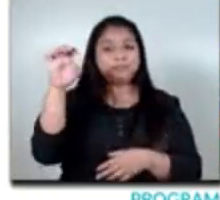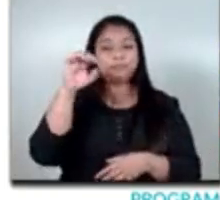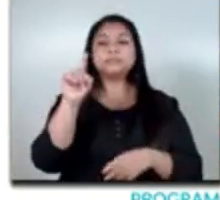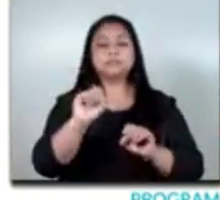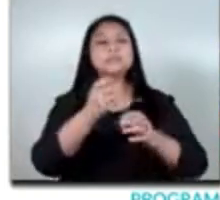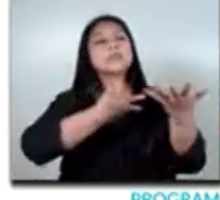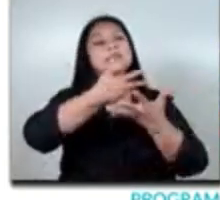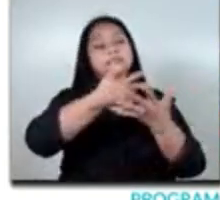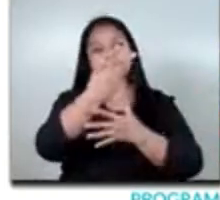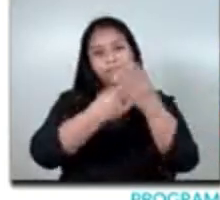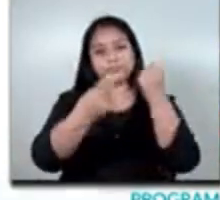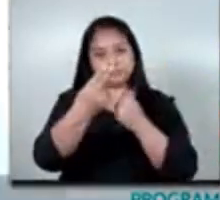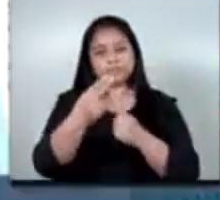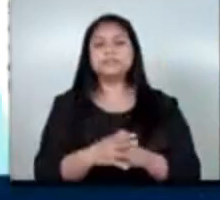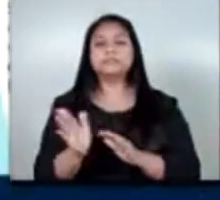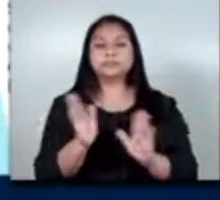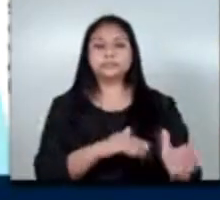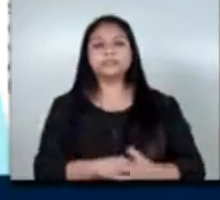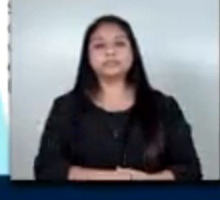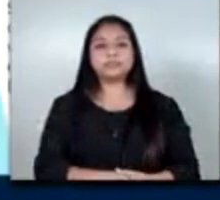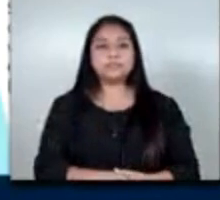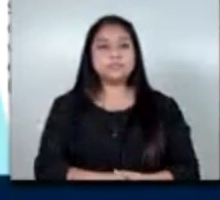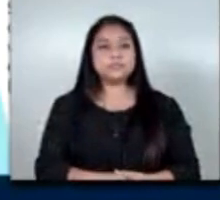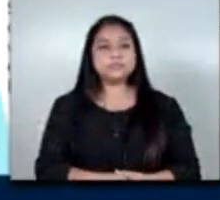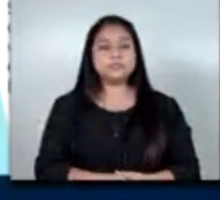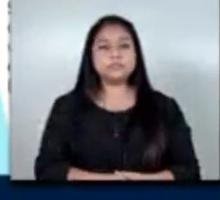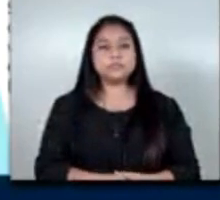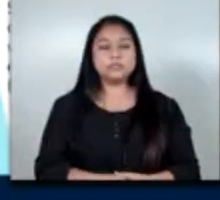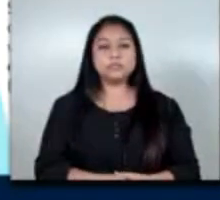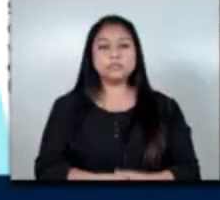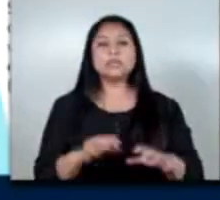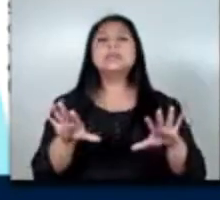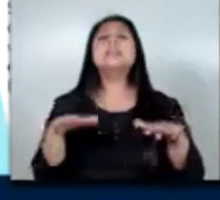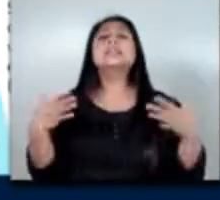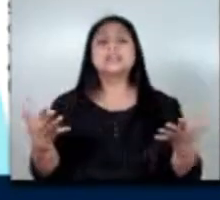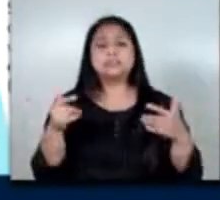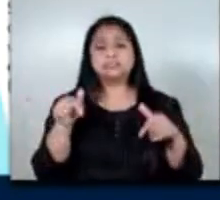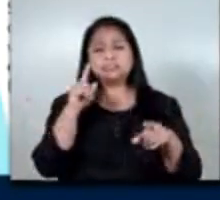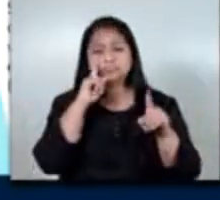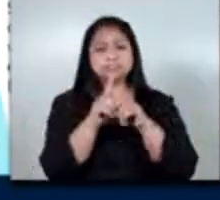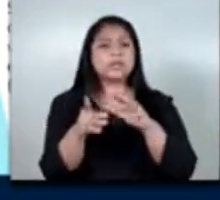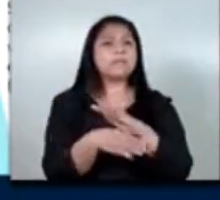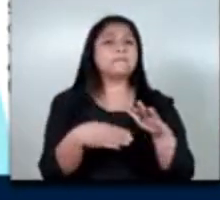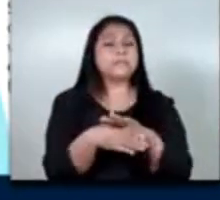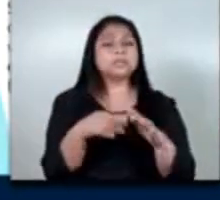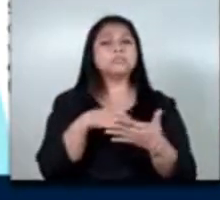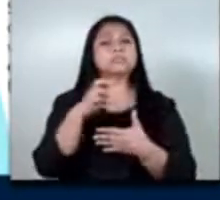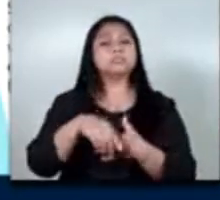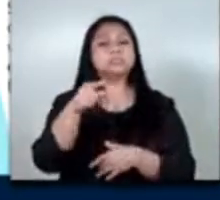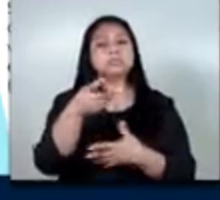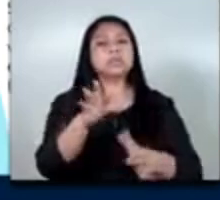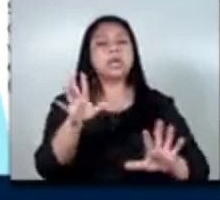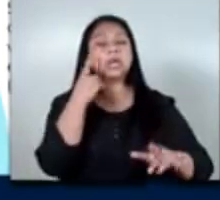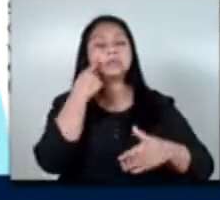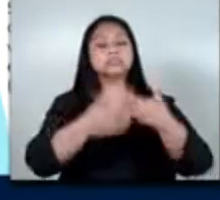cosas si podemos continuar en la presentación entonces que hemos tenido dentro del avance de los programas pues ya mencioné algunos de esos